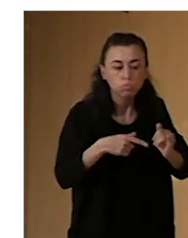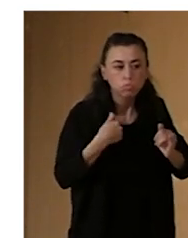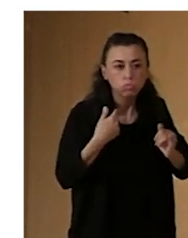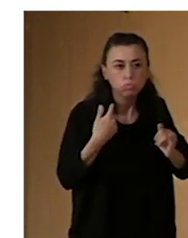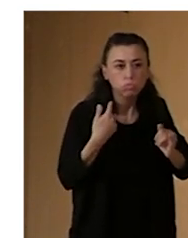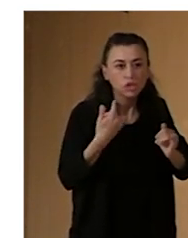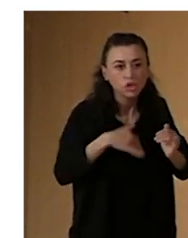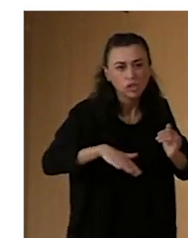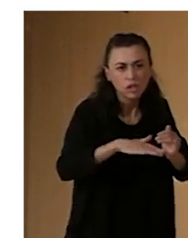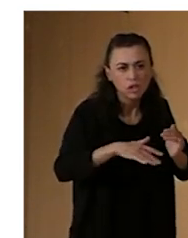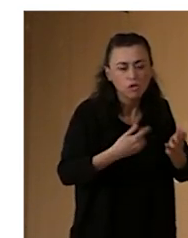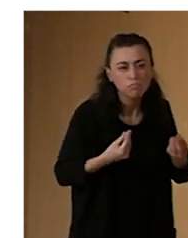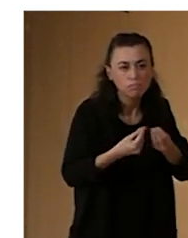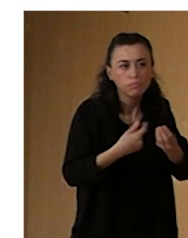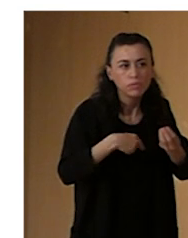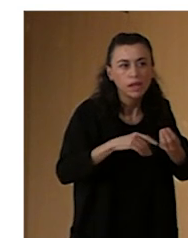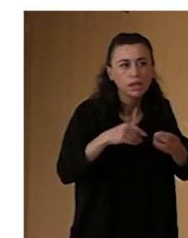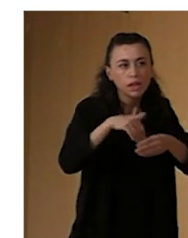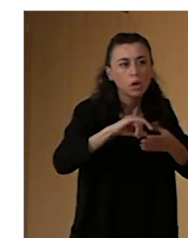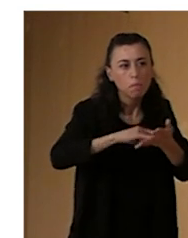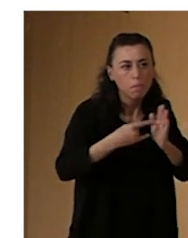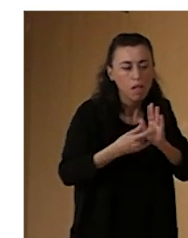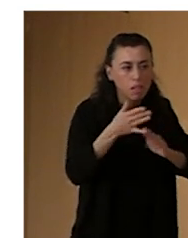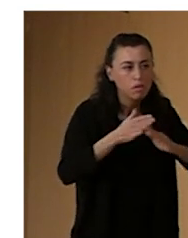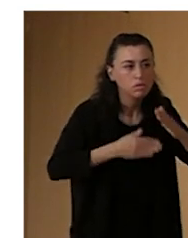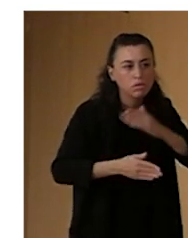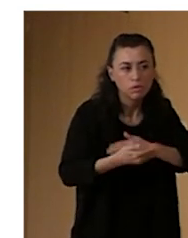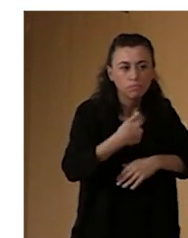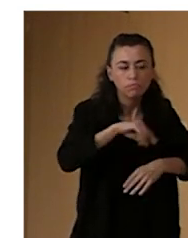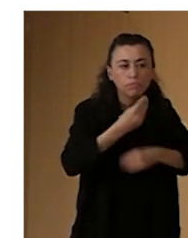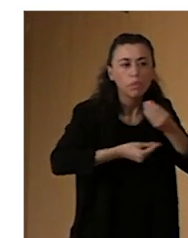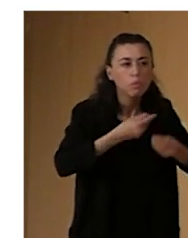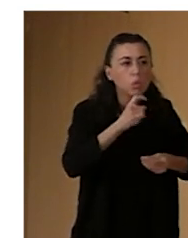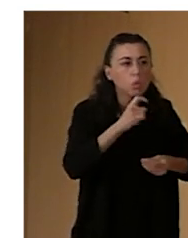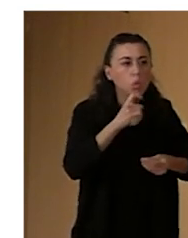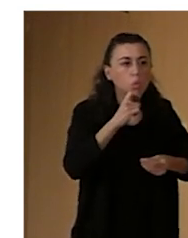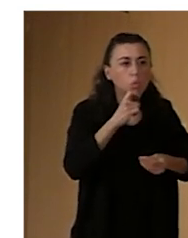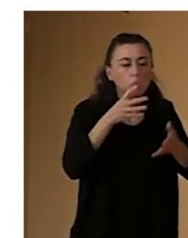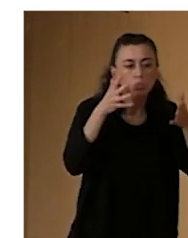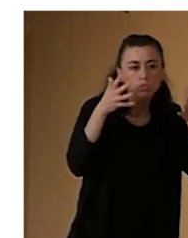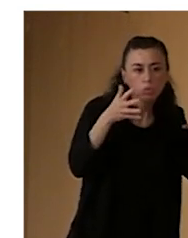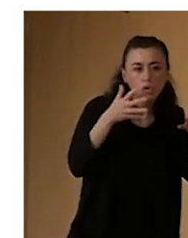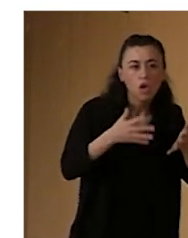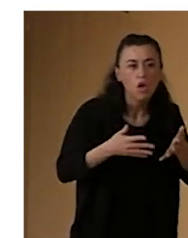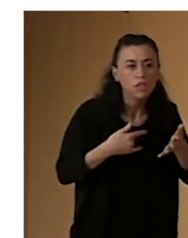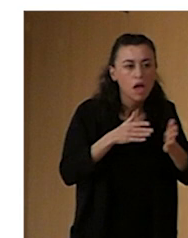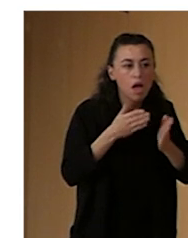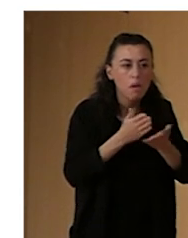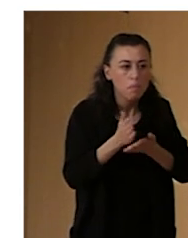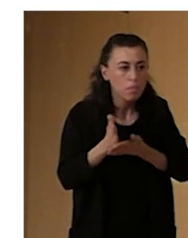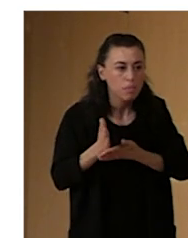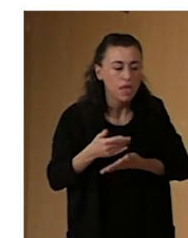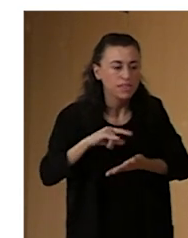mencionado en el plan de accesibilidad. Y lo hacemos, pues, bueno, asesorando, ofreciendo medidas, tecnología,